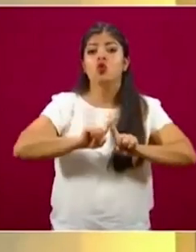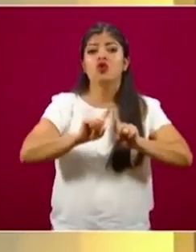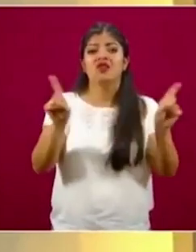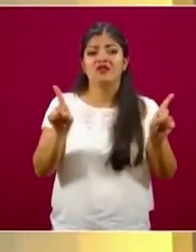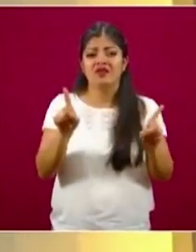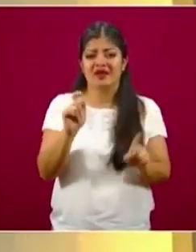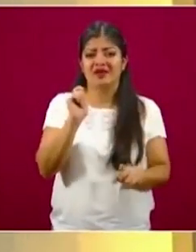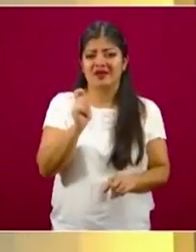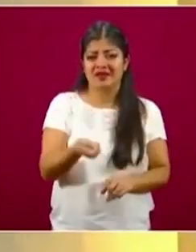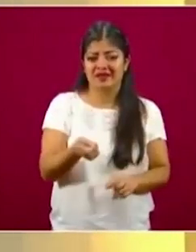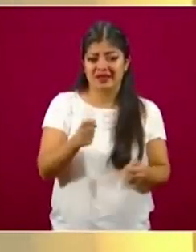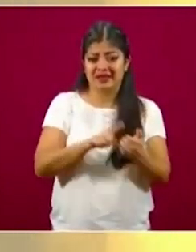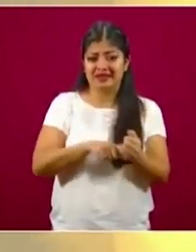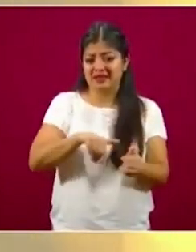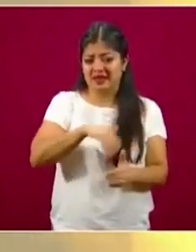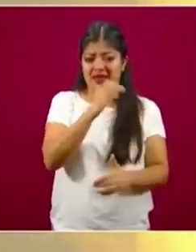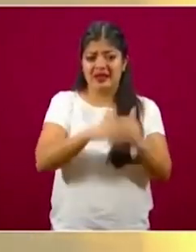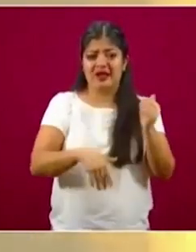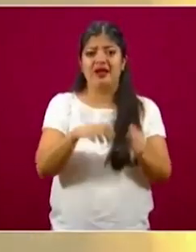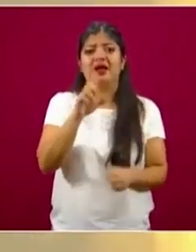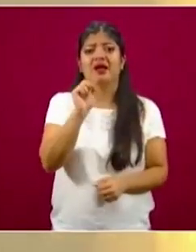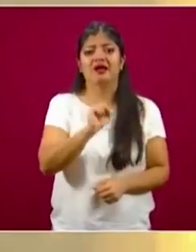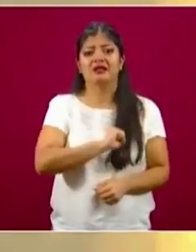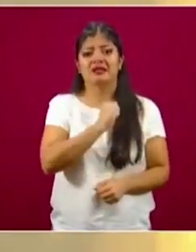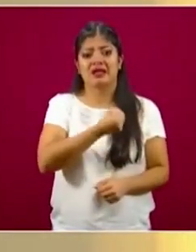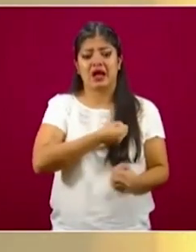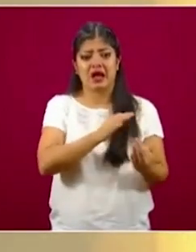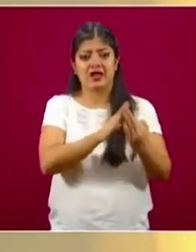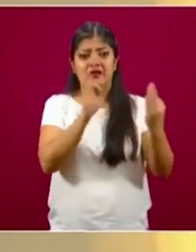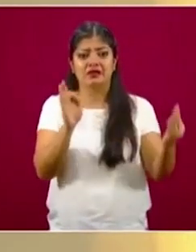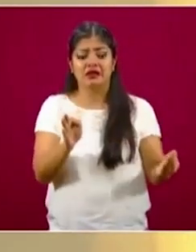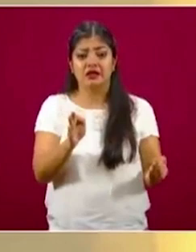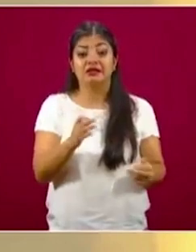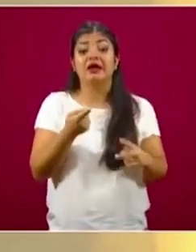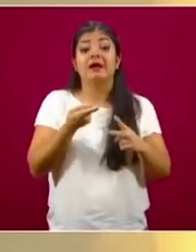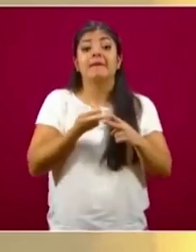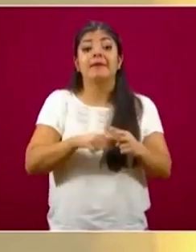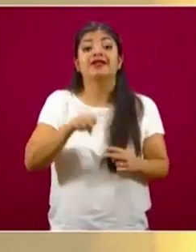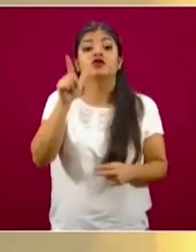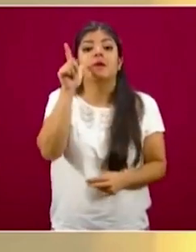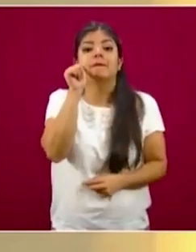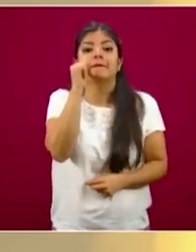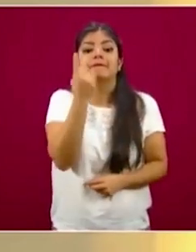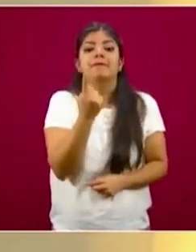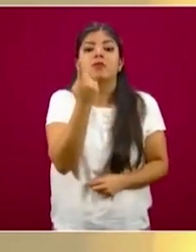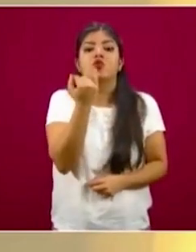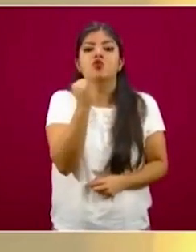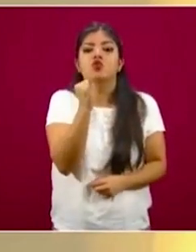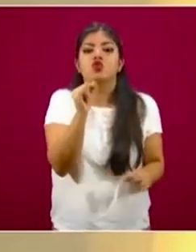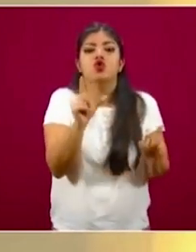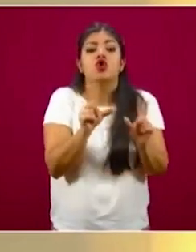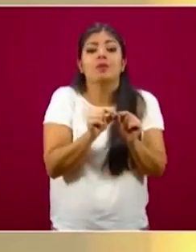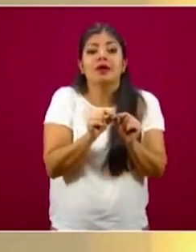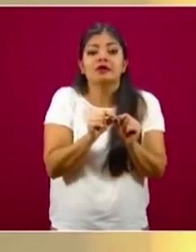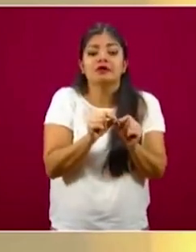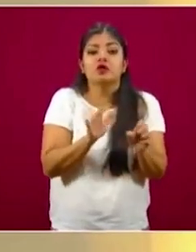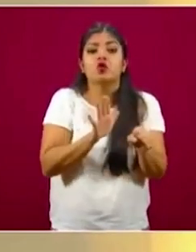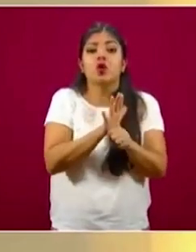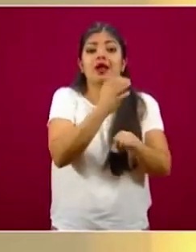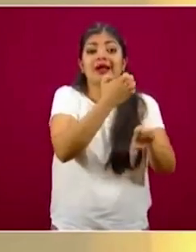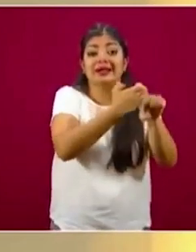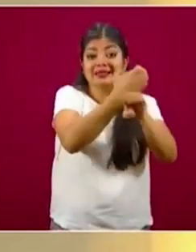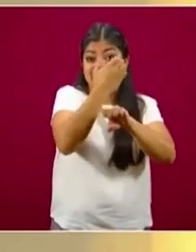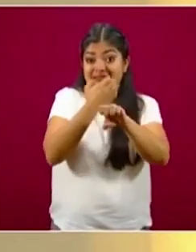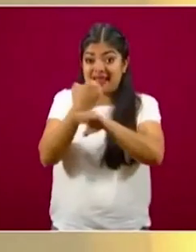la conclusión de la Jornada Nacional de Sana Distancia es que a partir de mañana, primero de junio, las entidades federativas,